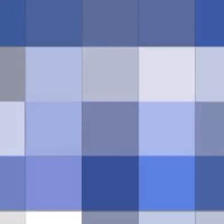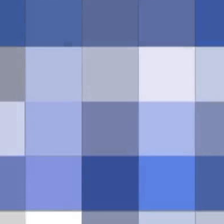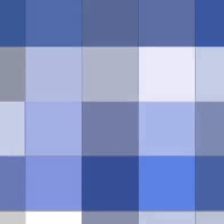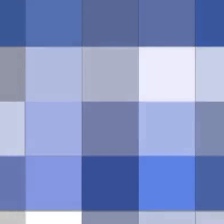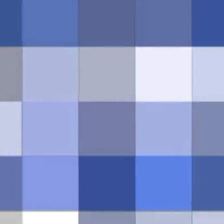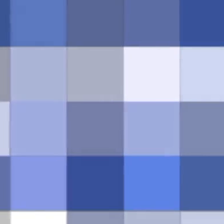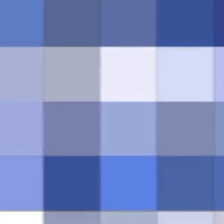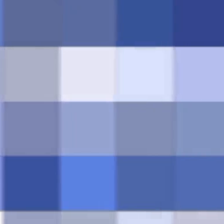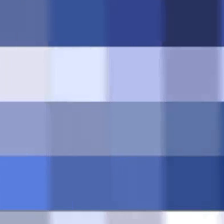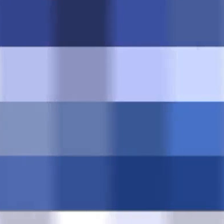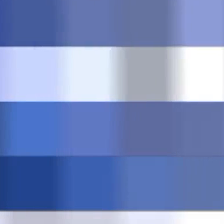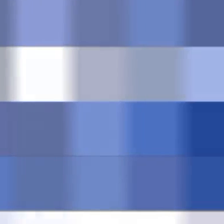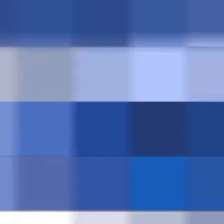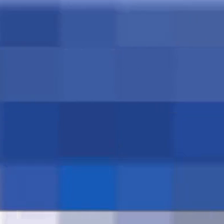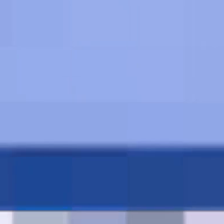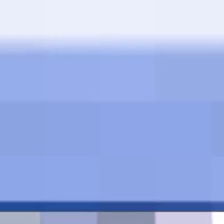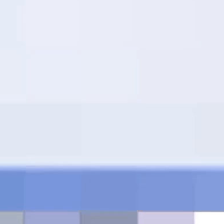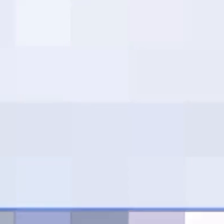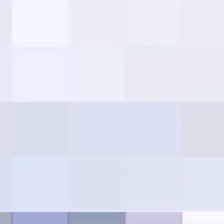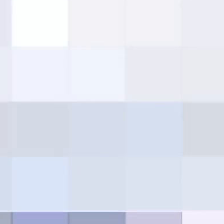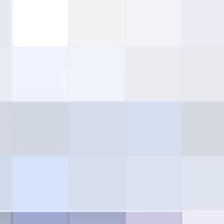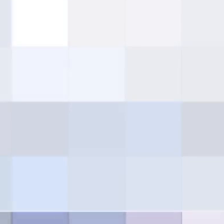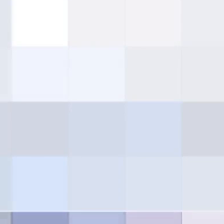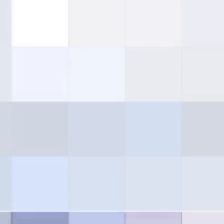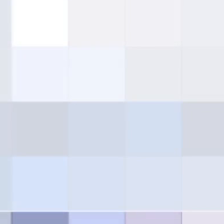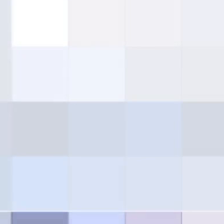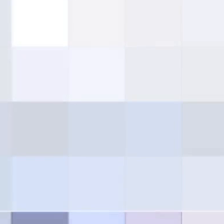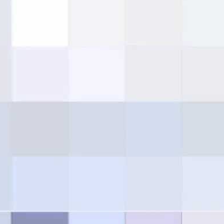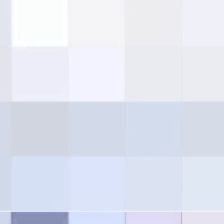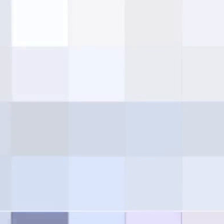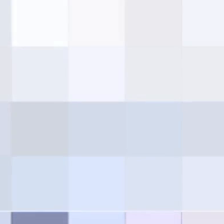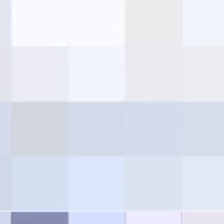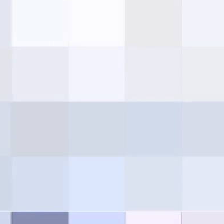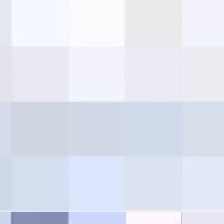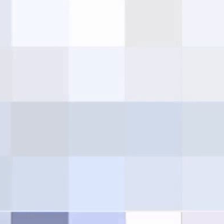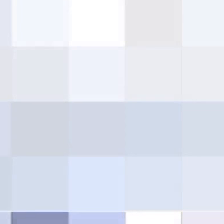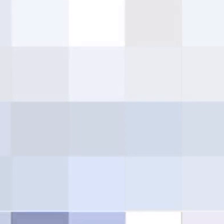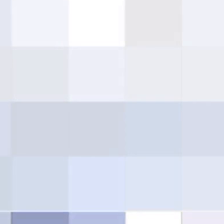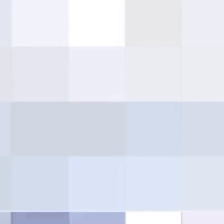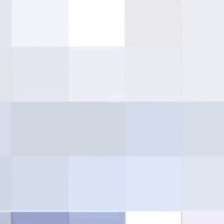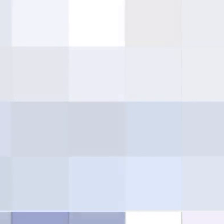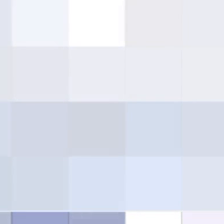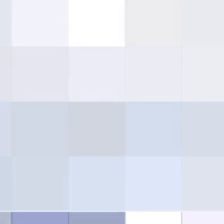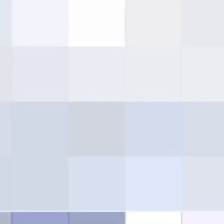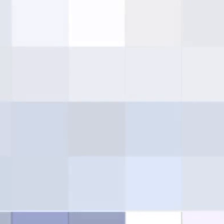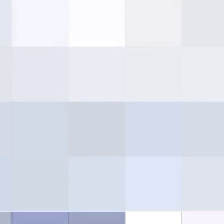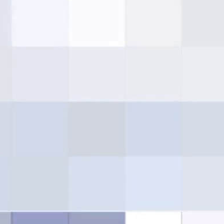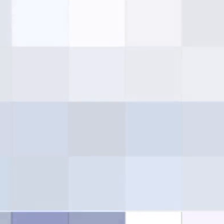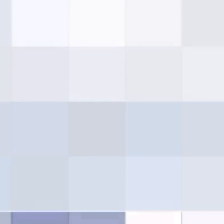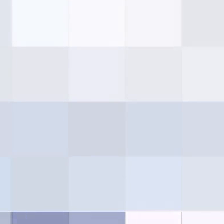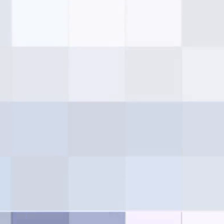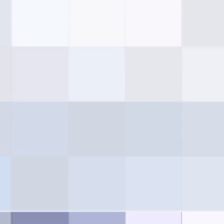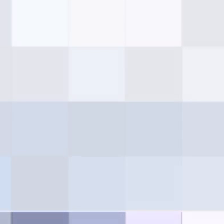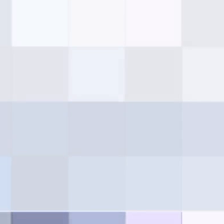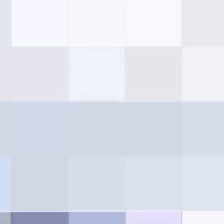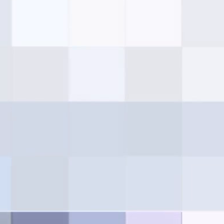Hasta aquí, transmisión simultánea de radio y televisión con motivo del Día Internacional de Conmemoración en Memoria de